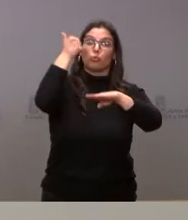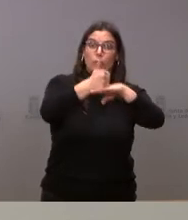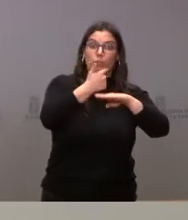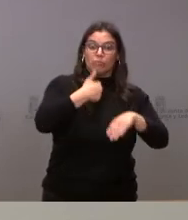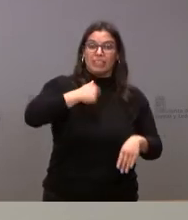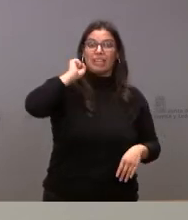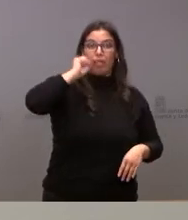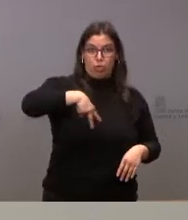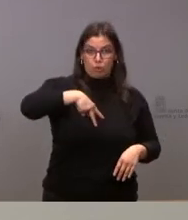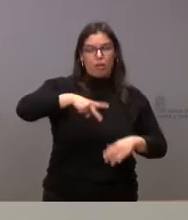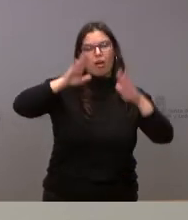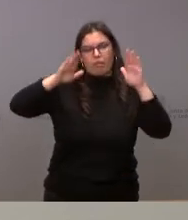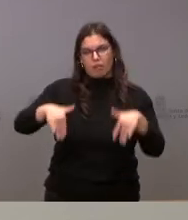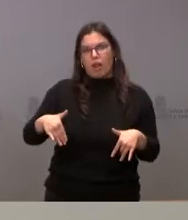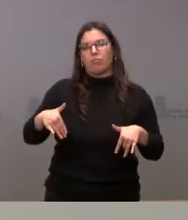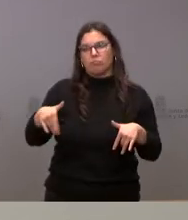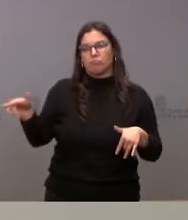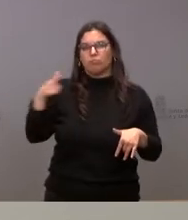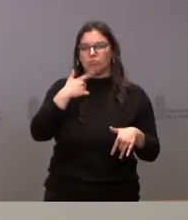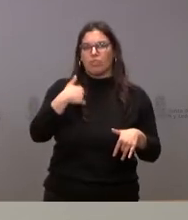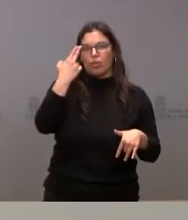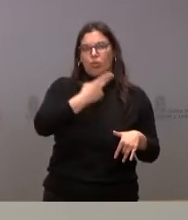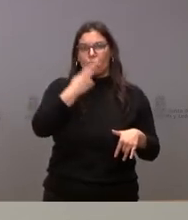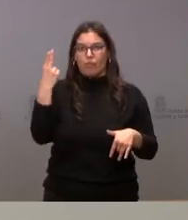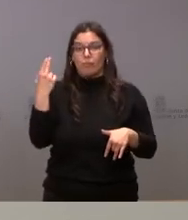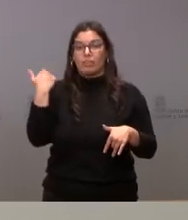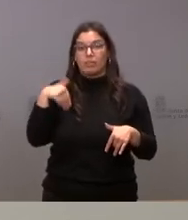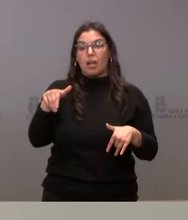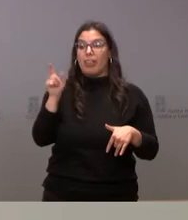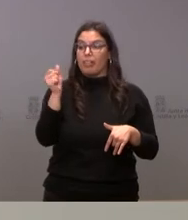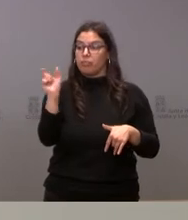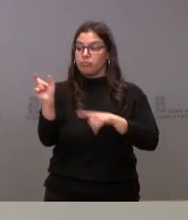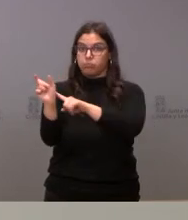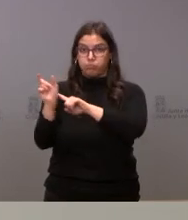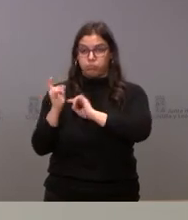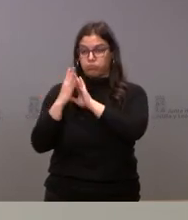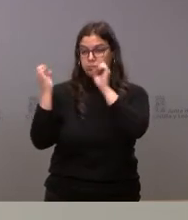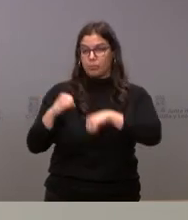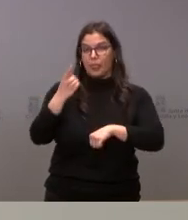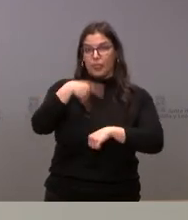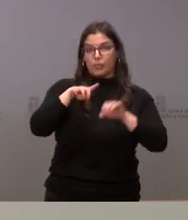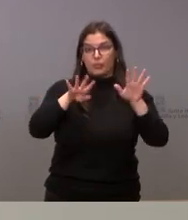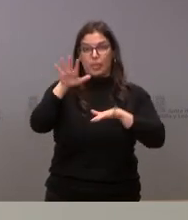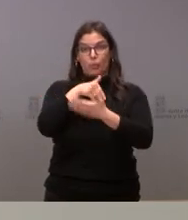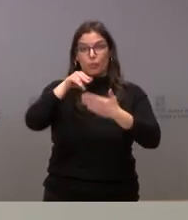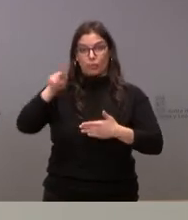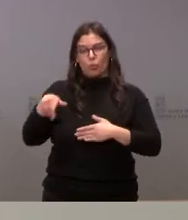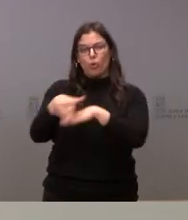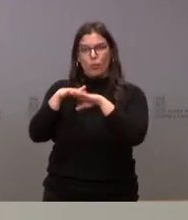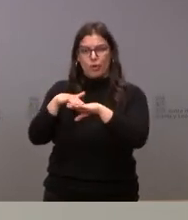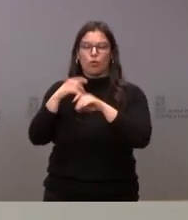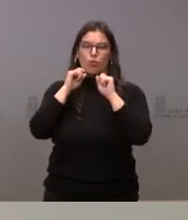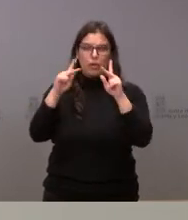razón sobre este asunto y, finalmente, se nos confirma que, una vez que aceptamos esa cifra de 195 millones de euros, el Gobierno procederá a